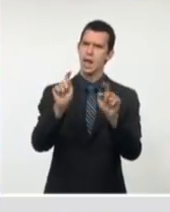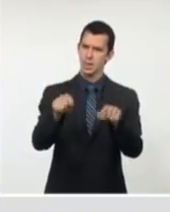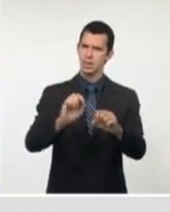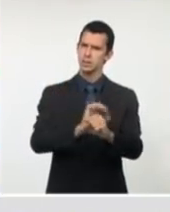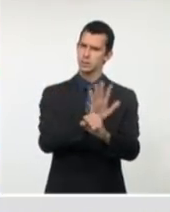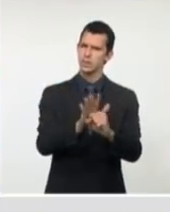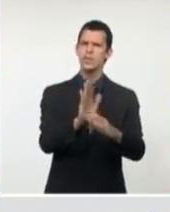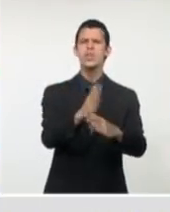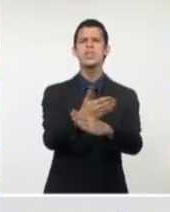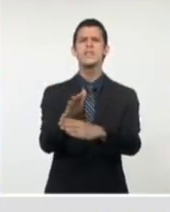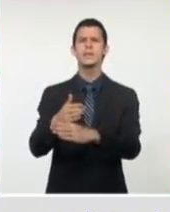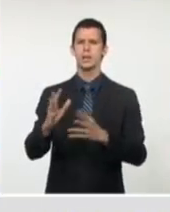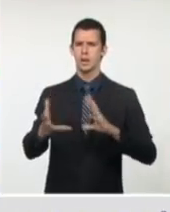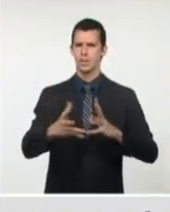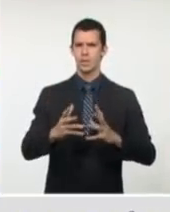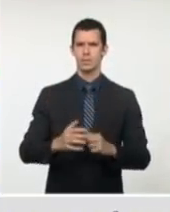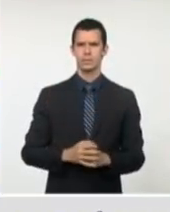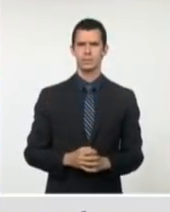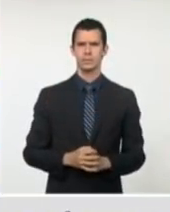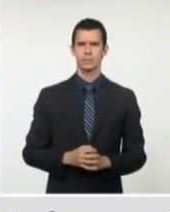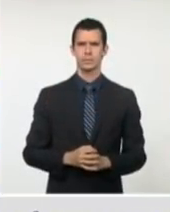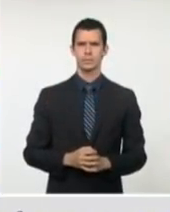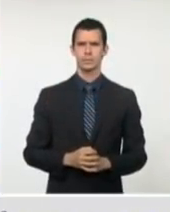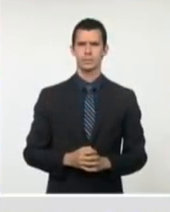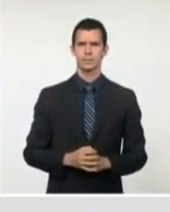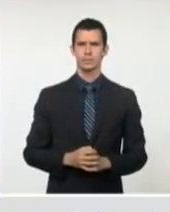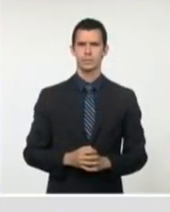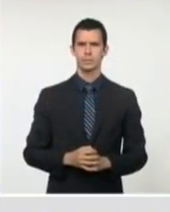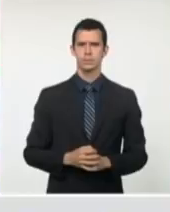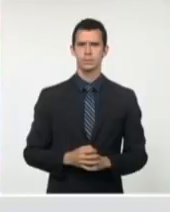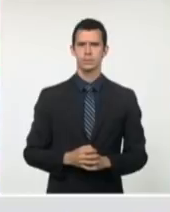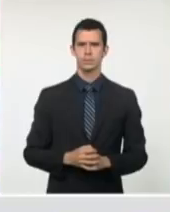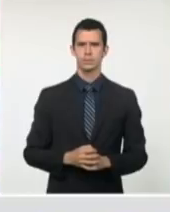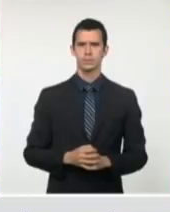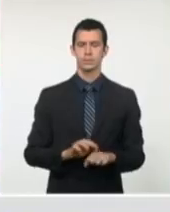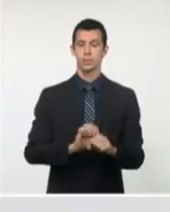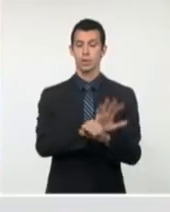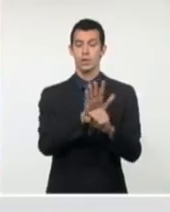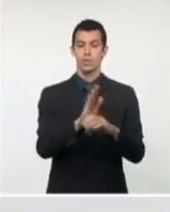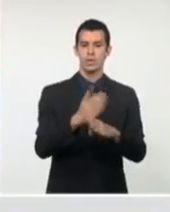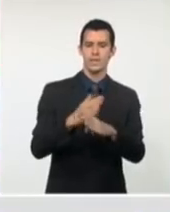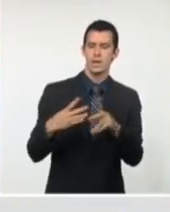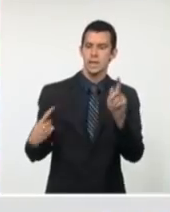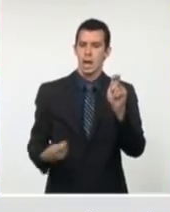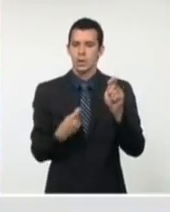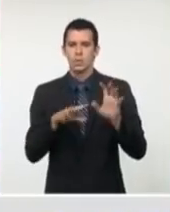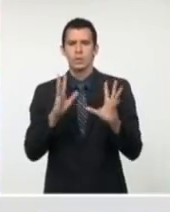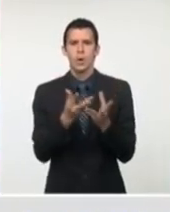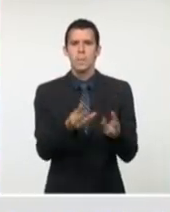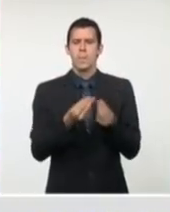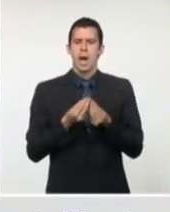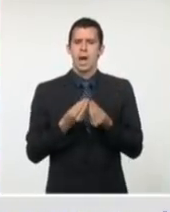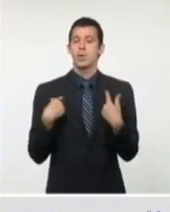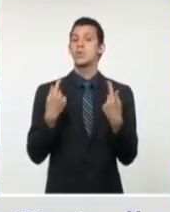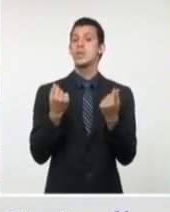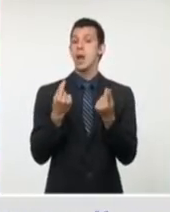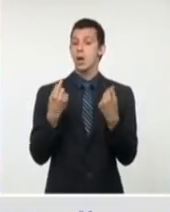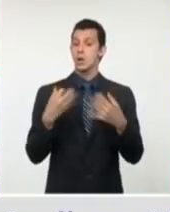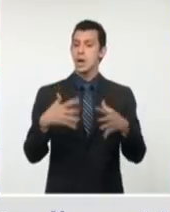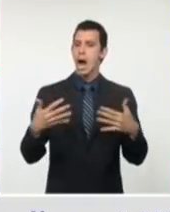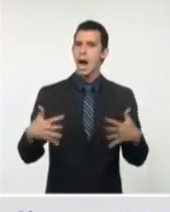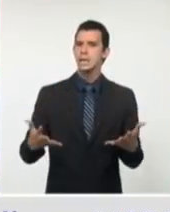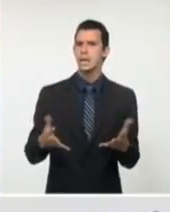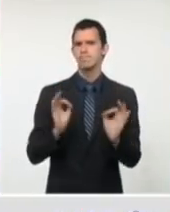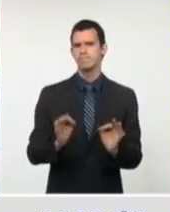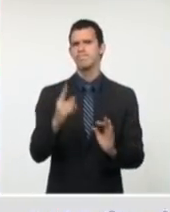epidemia, se ha decidido adoptar un grupo de medidas a partir del próximo 5 de junio